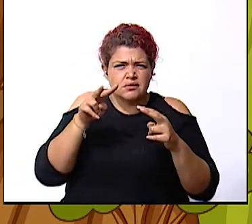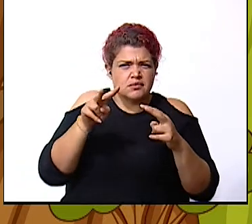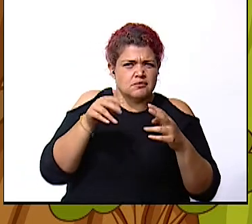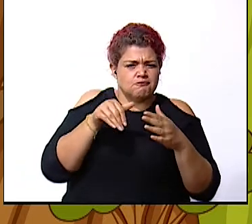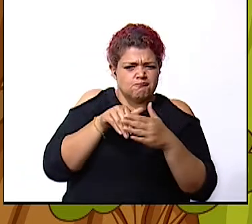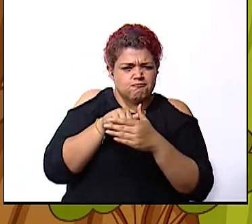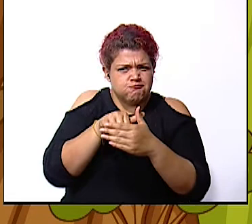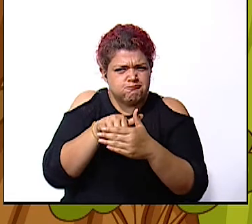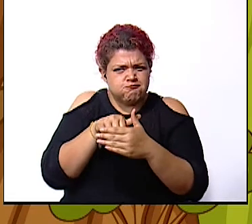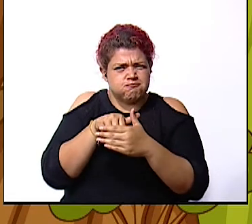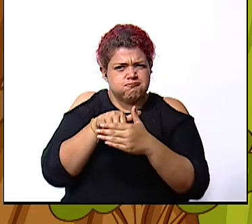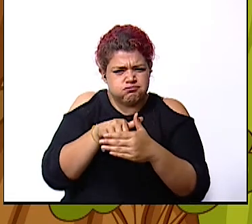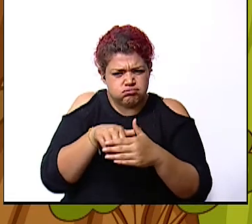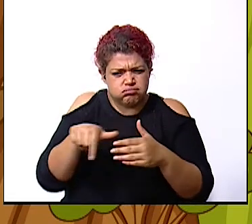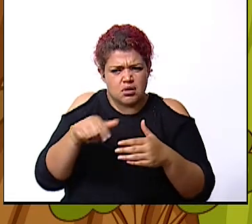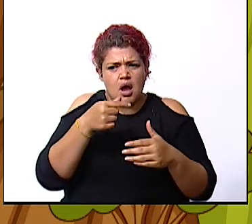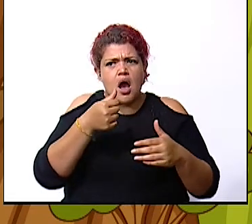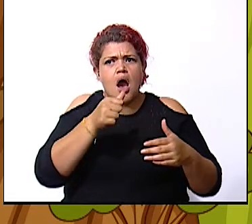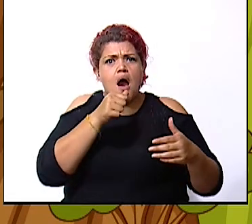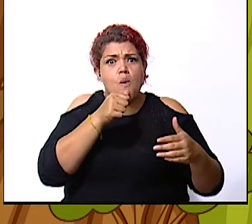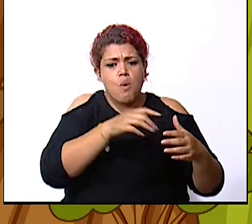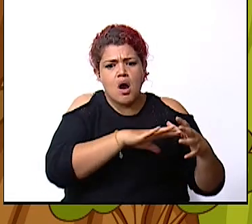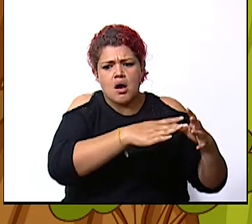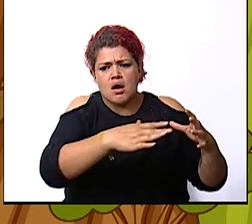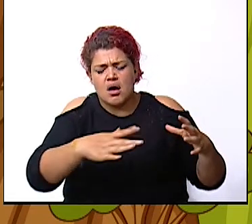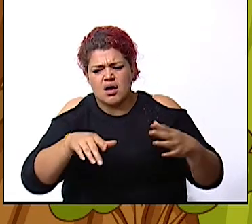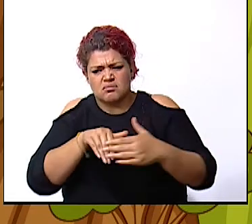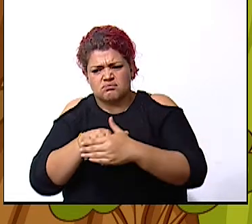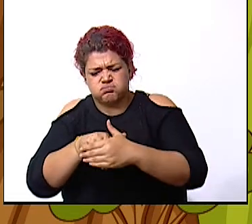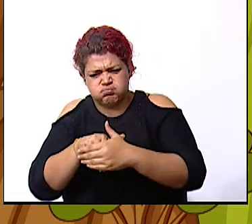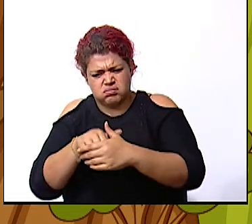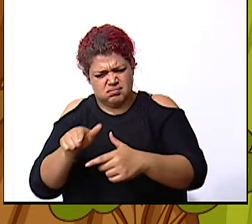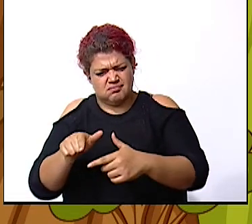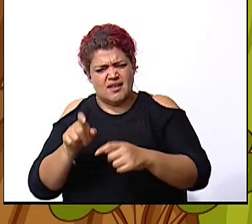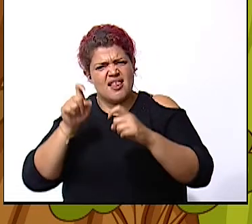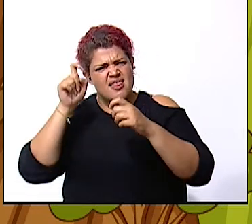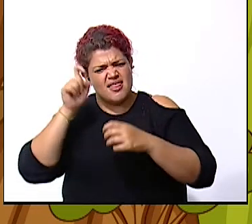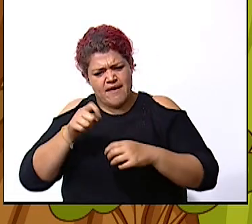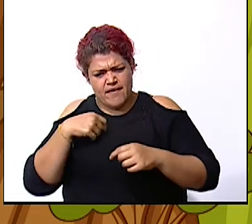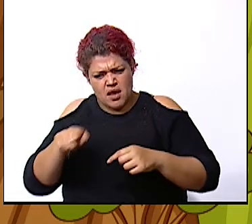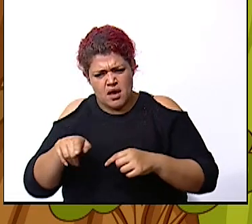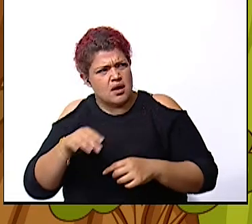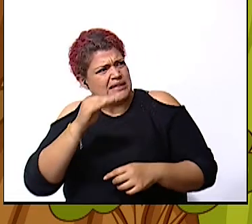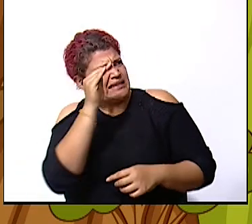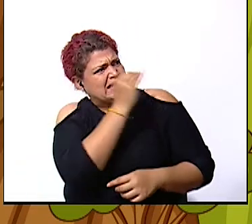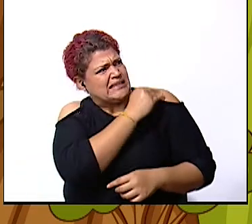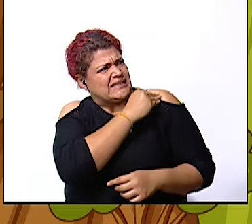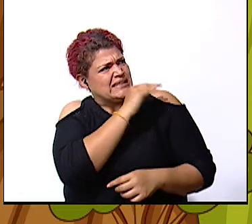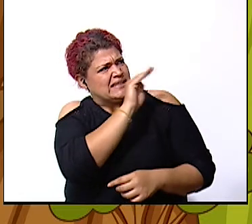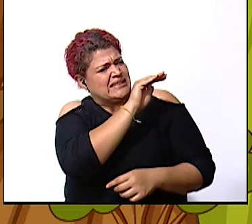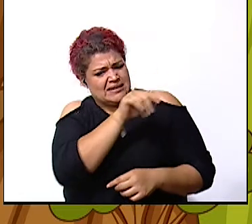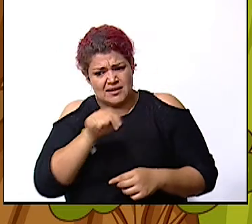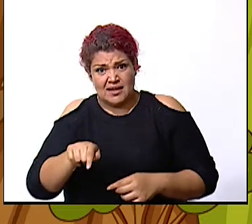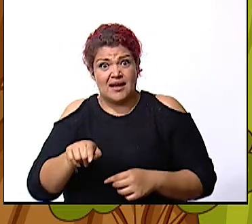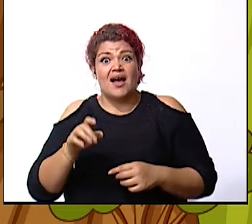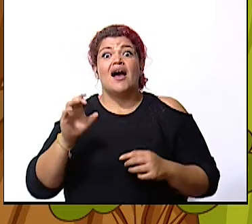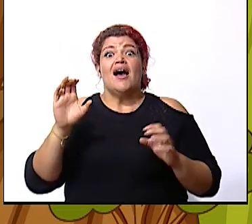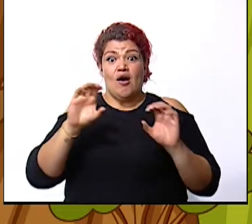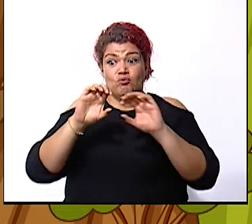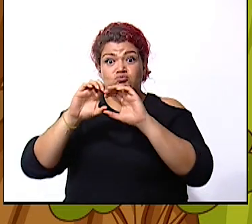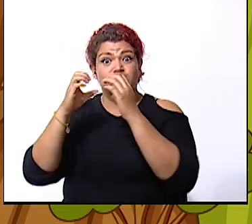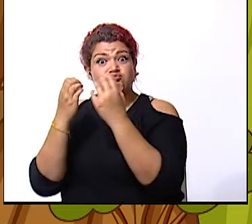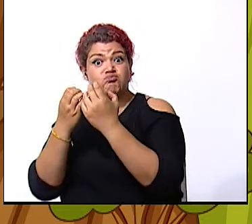obstruyendo el paso del agua y si fuera así debemos de comunicarnos con la comisión nacional de